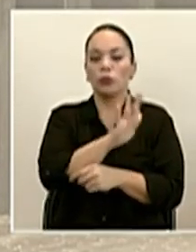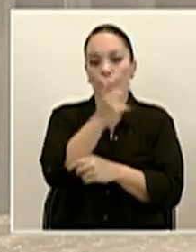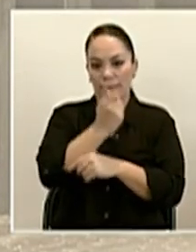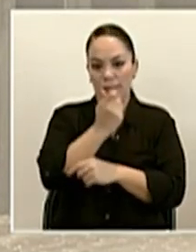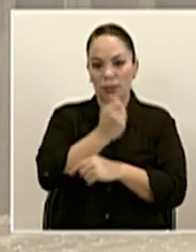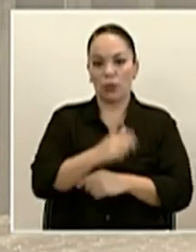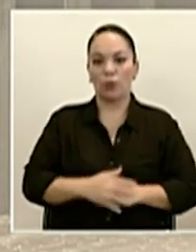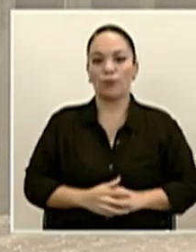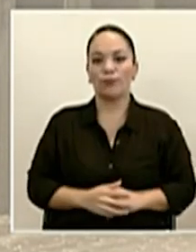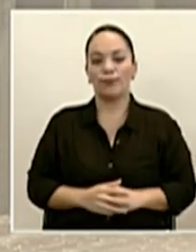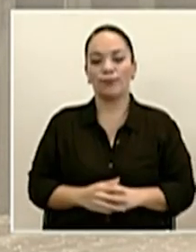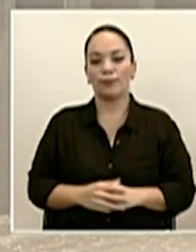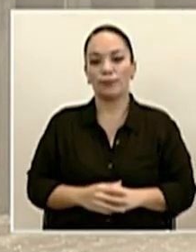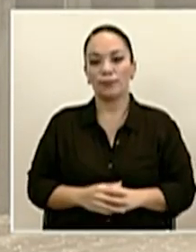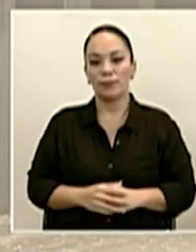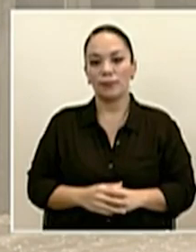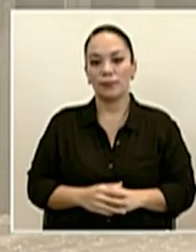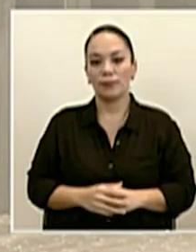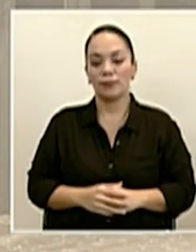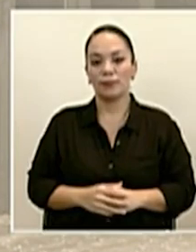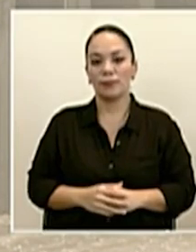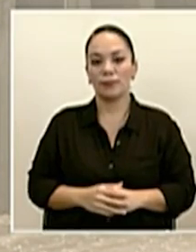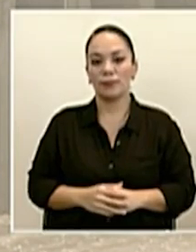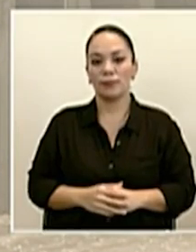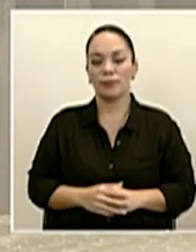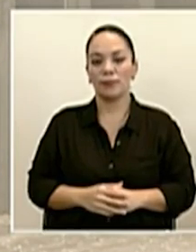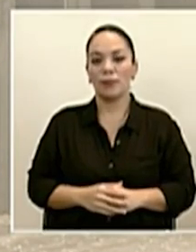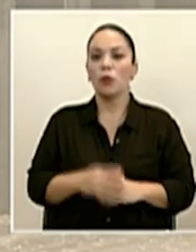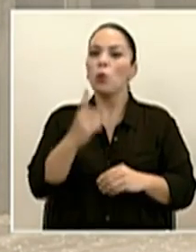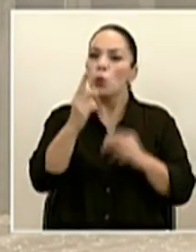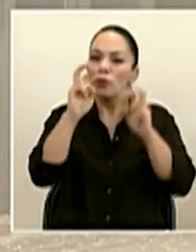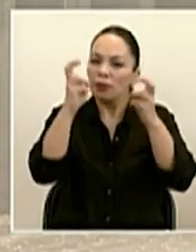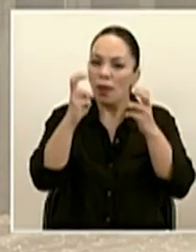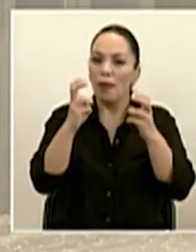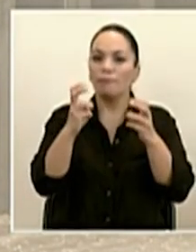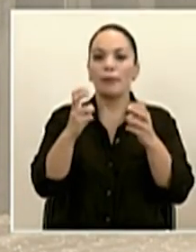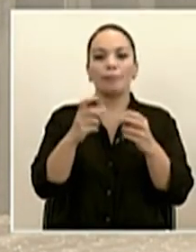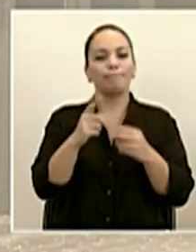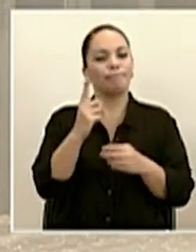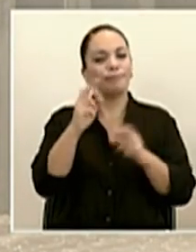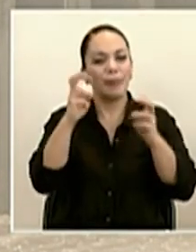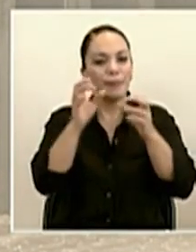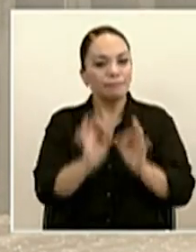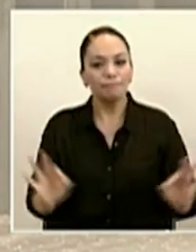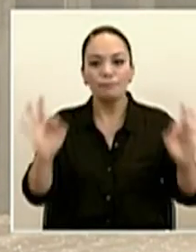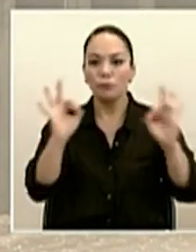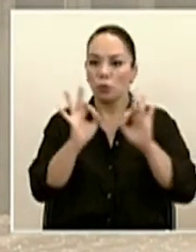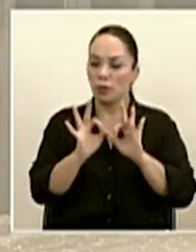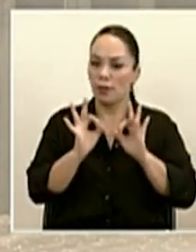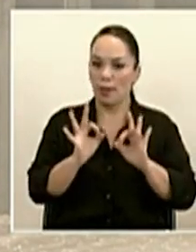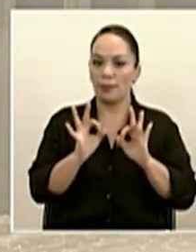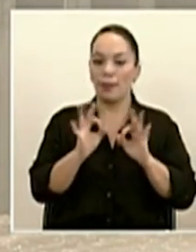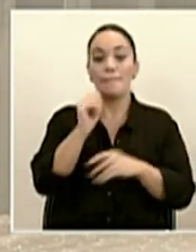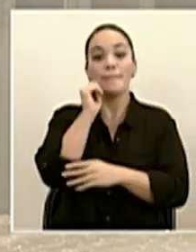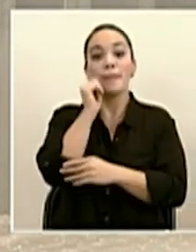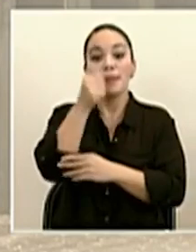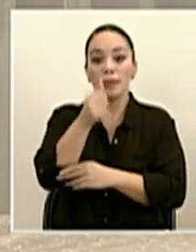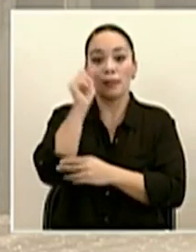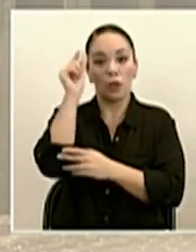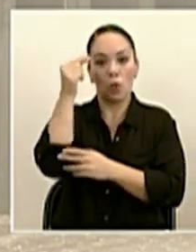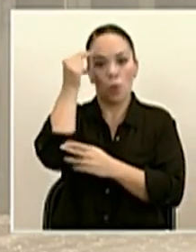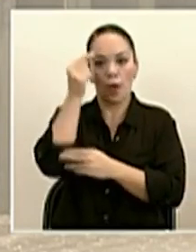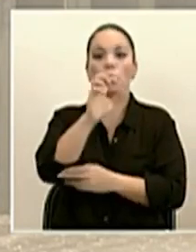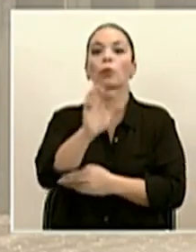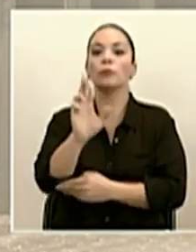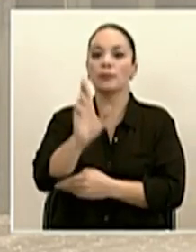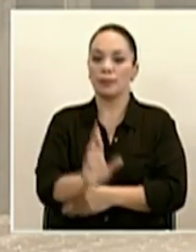pensión. Antes de darle la palabra a don Román, un tema que quiero subrayar y es muy, muy importante. El día de mañana el gobierno de la